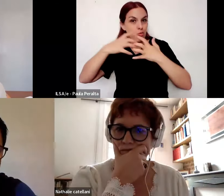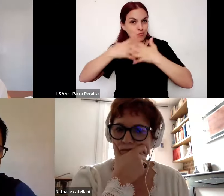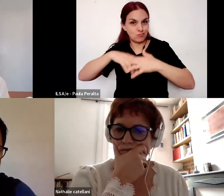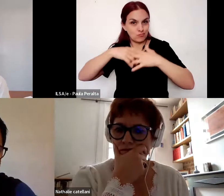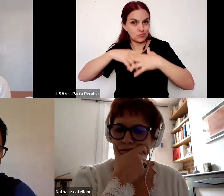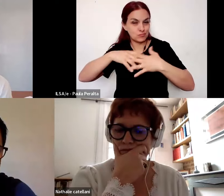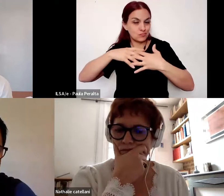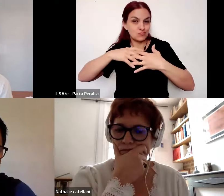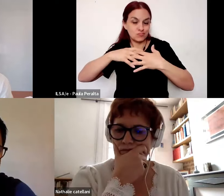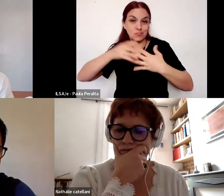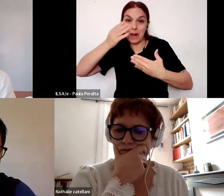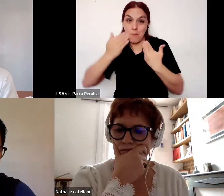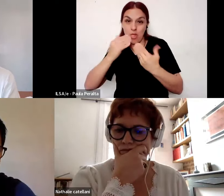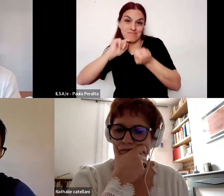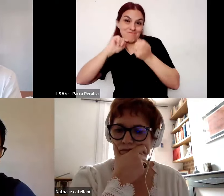transformación